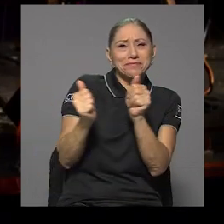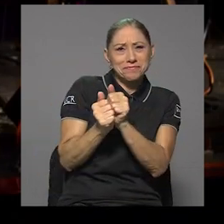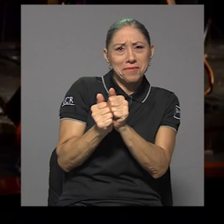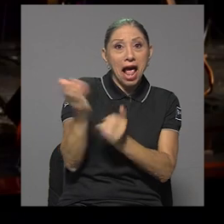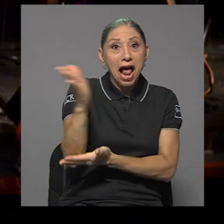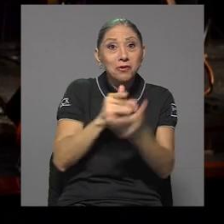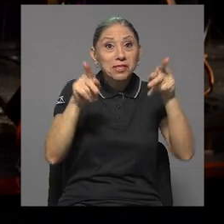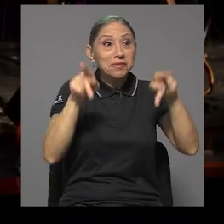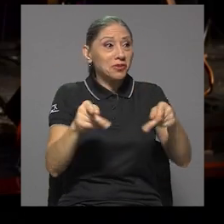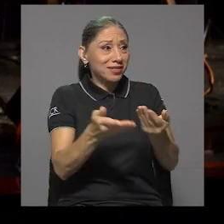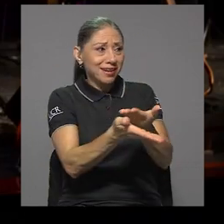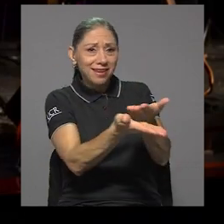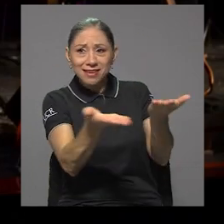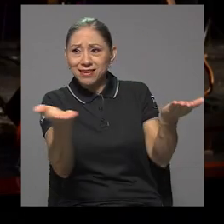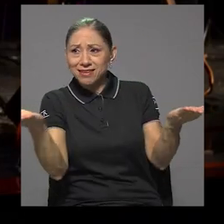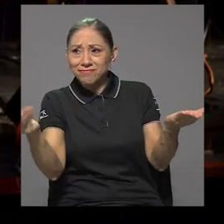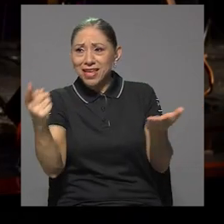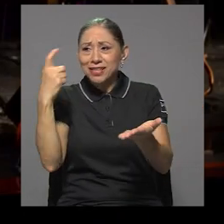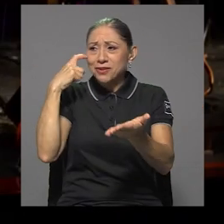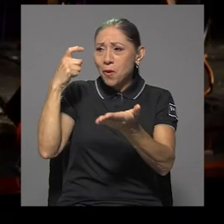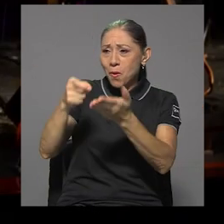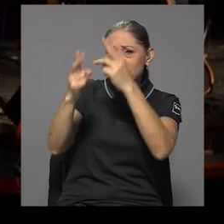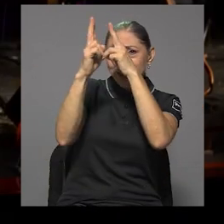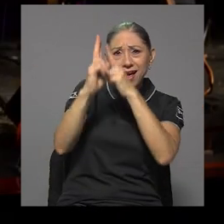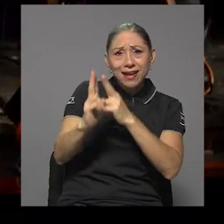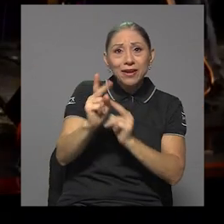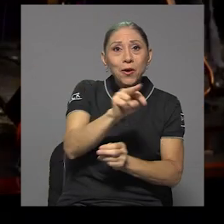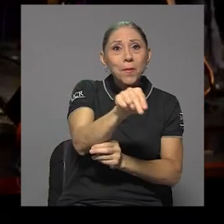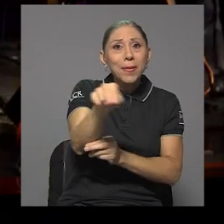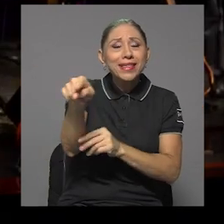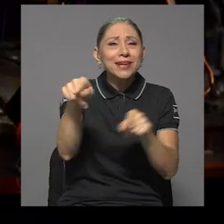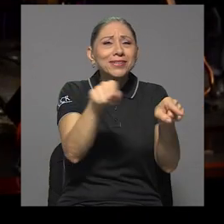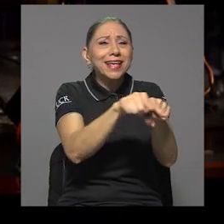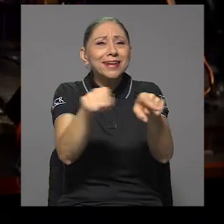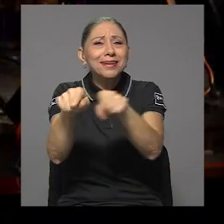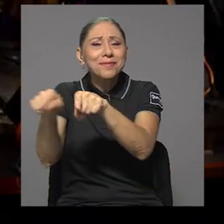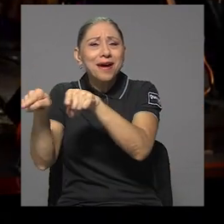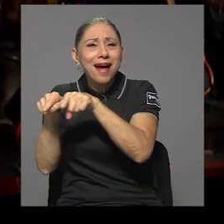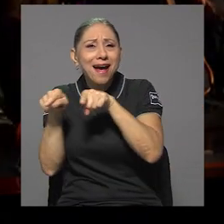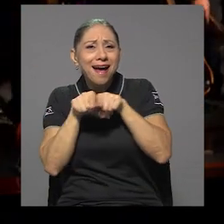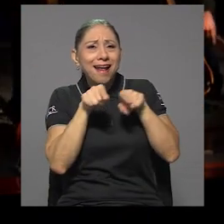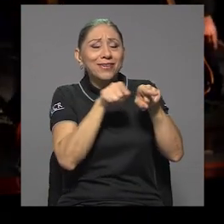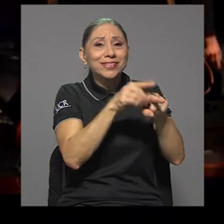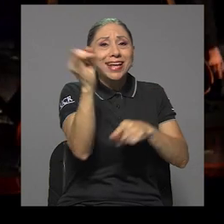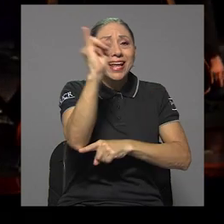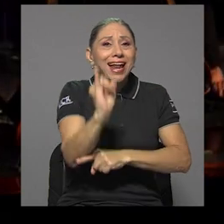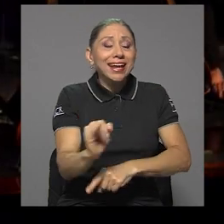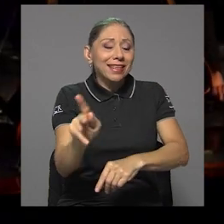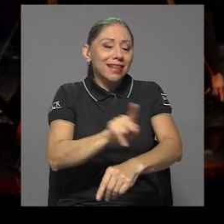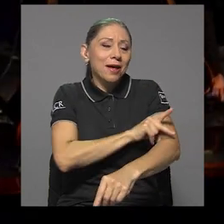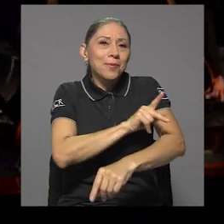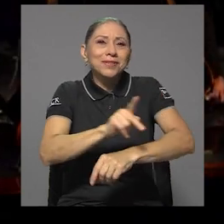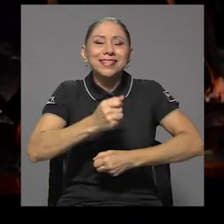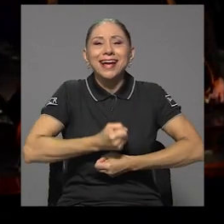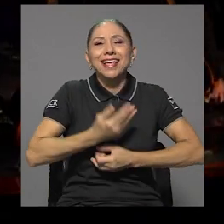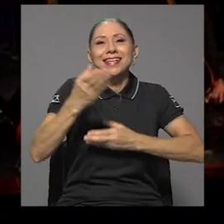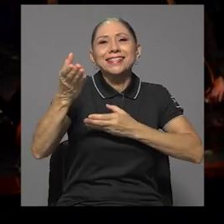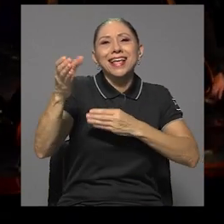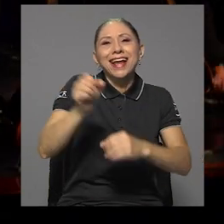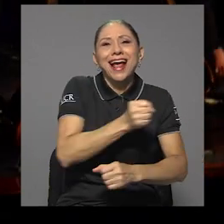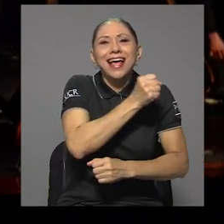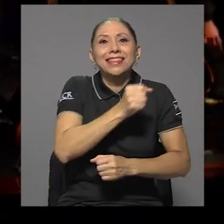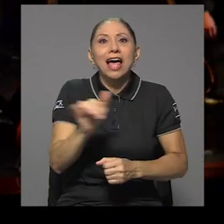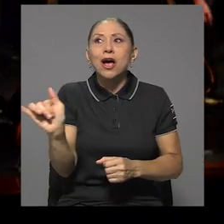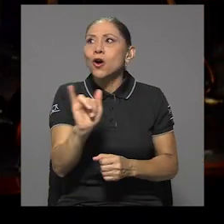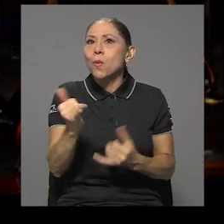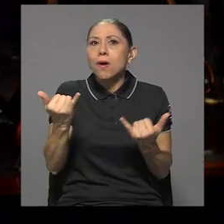homenaje, compañeros, hermanas y hermanos en el arte de la poesía que se canta, como el fragoroso movimiento